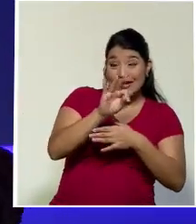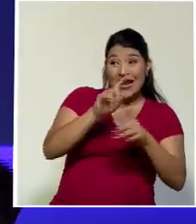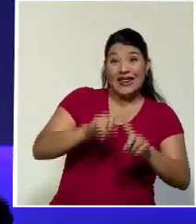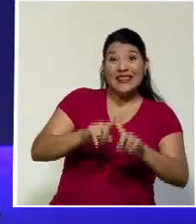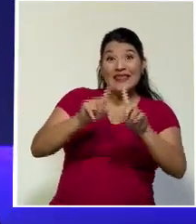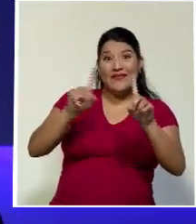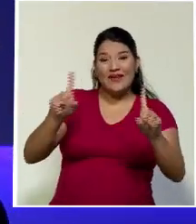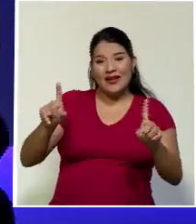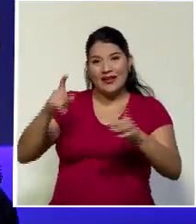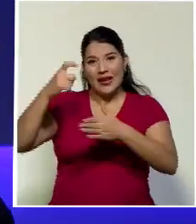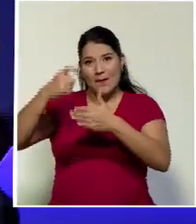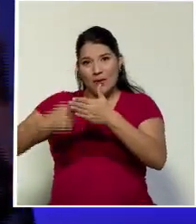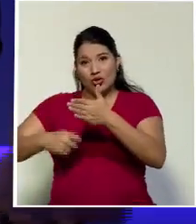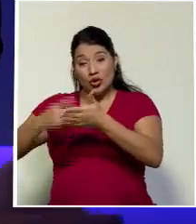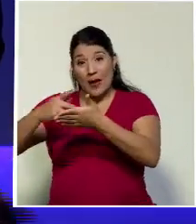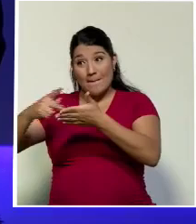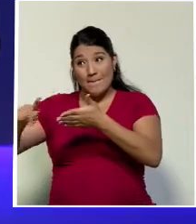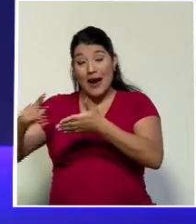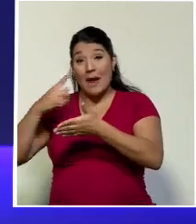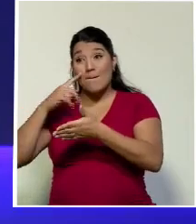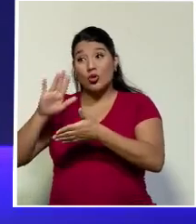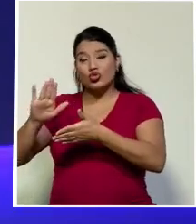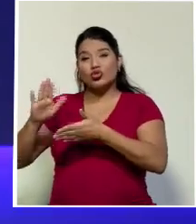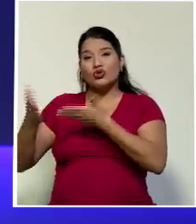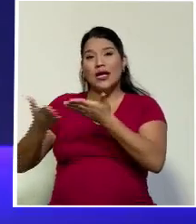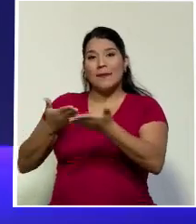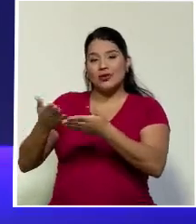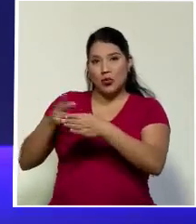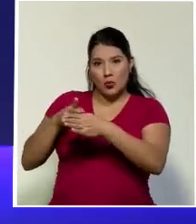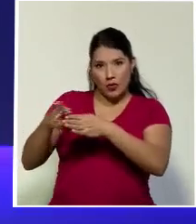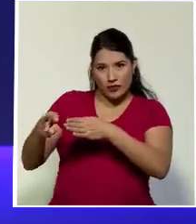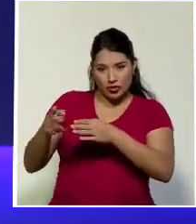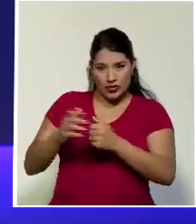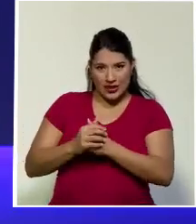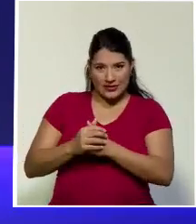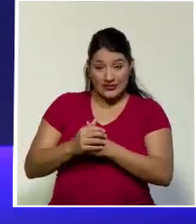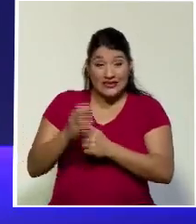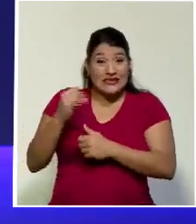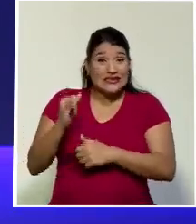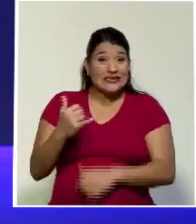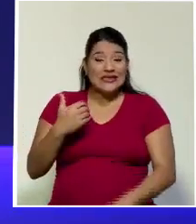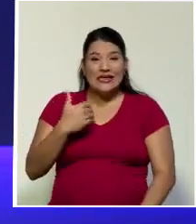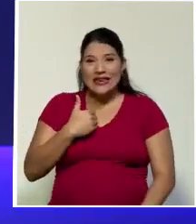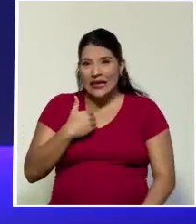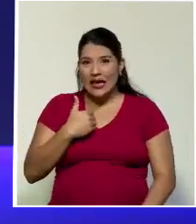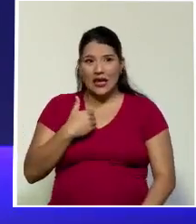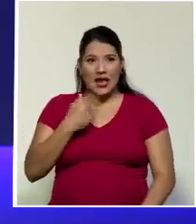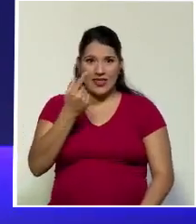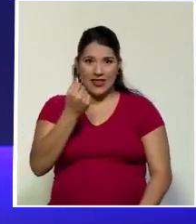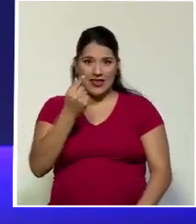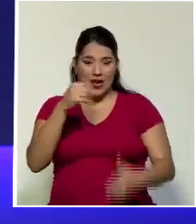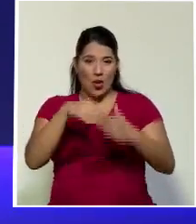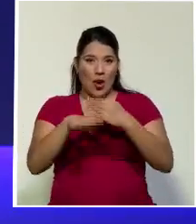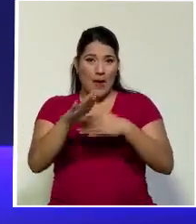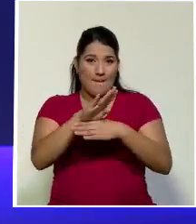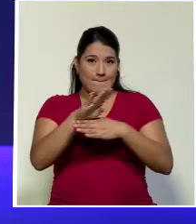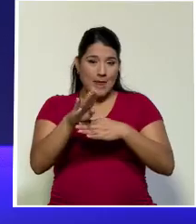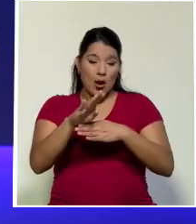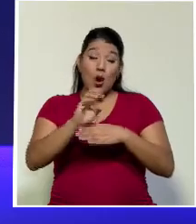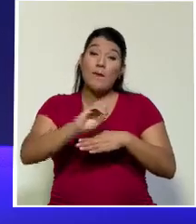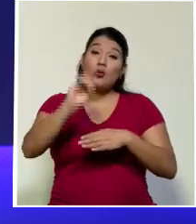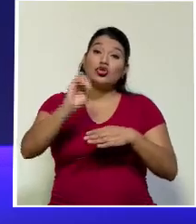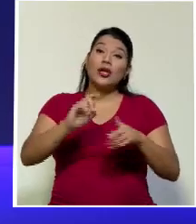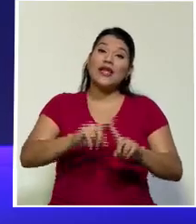que paga por la consultoría que tiene. Y si tiene inversiones en un banco, la tasa va a ser diferente.